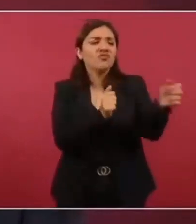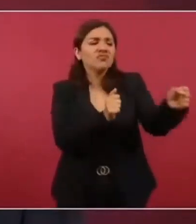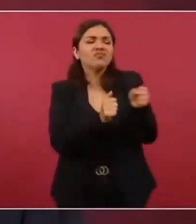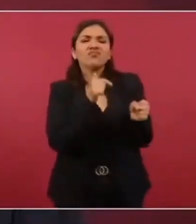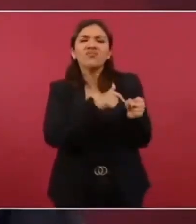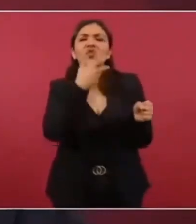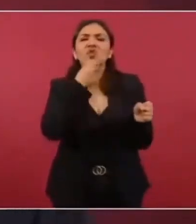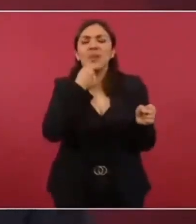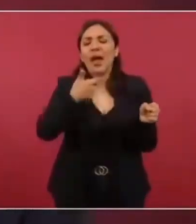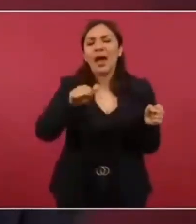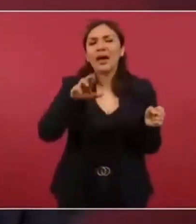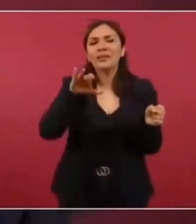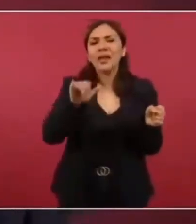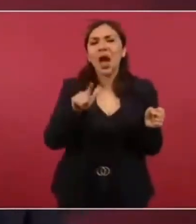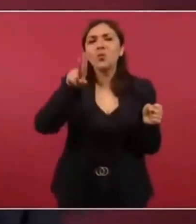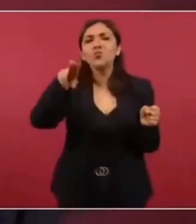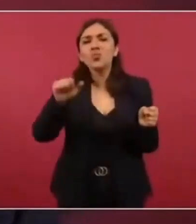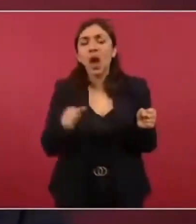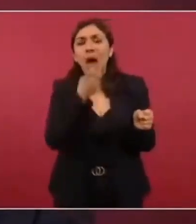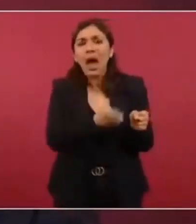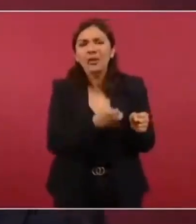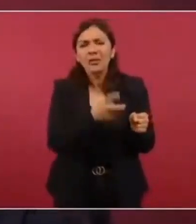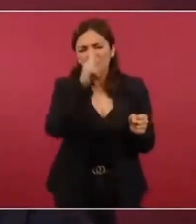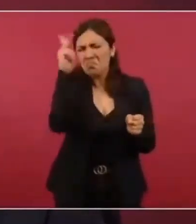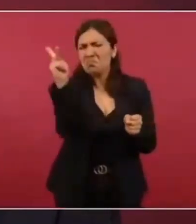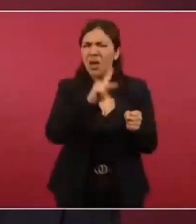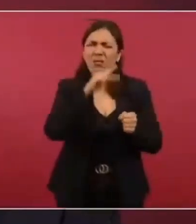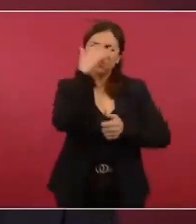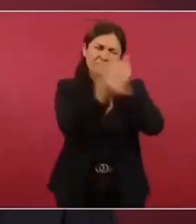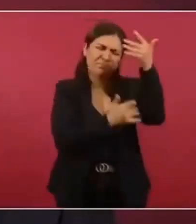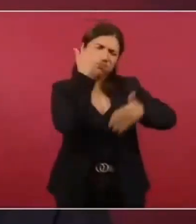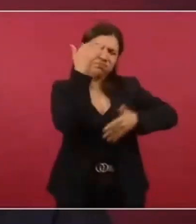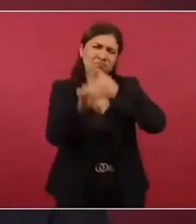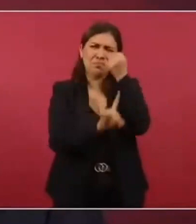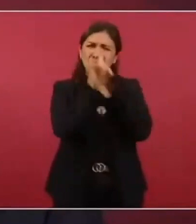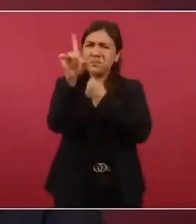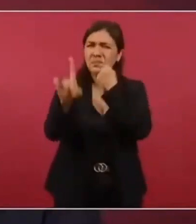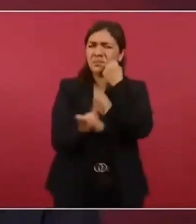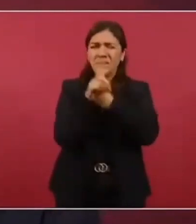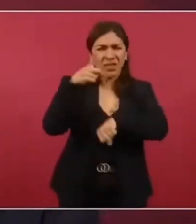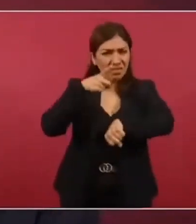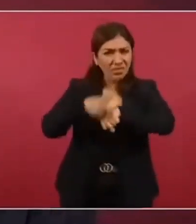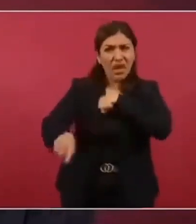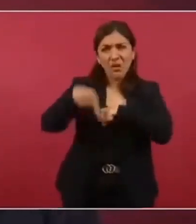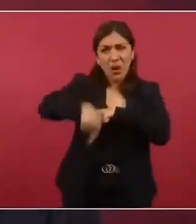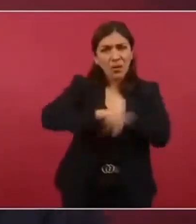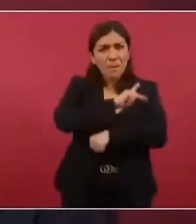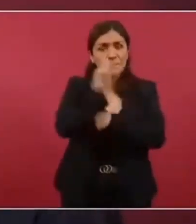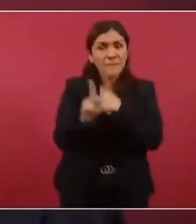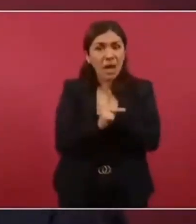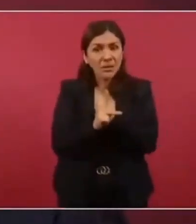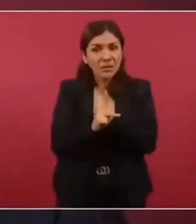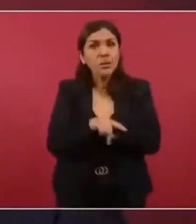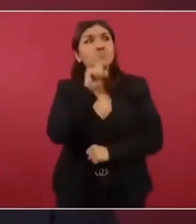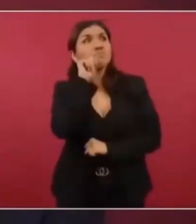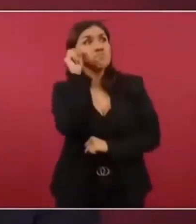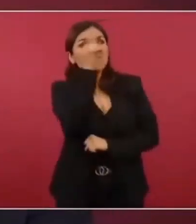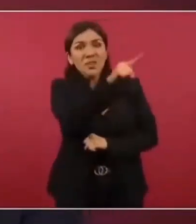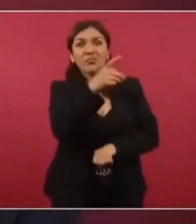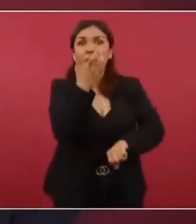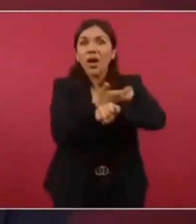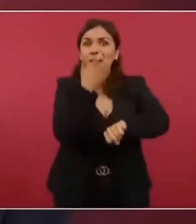y causando un tremendo daño al país, inclusive a Estados Unidos.